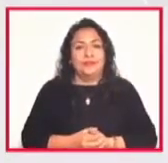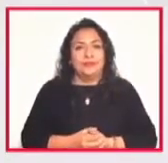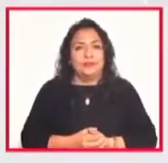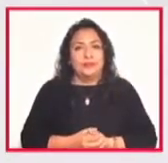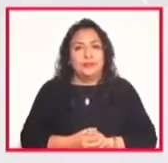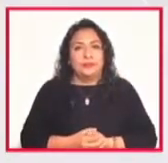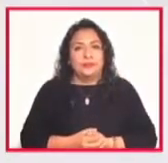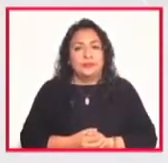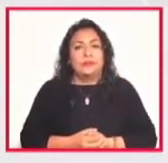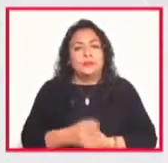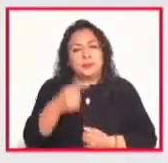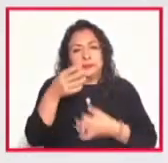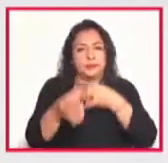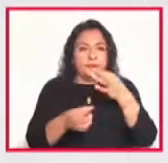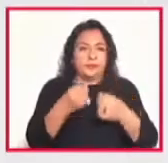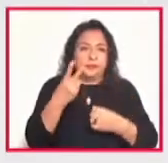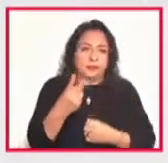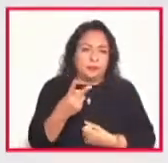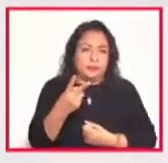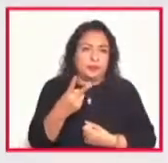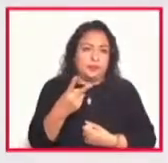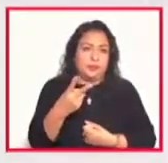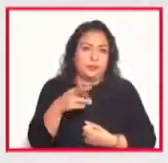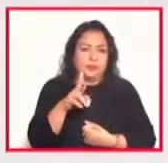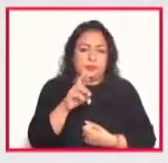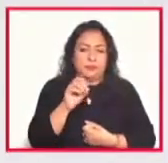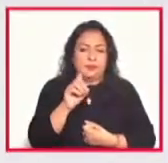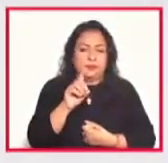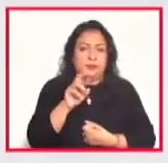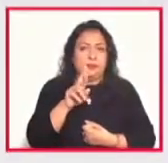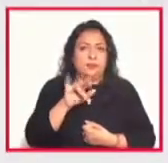para noticias 22 Rodrigo Peredo